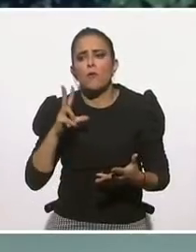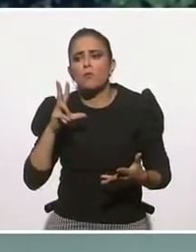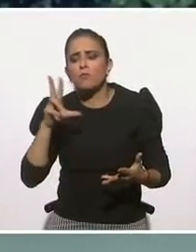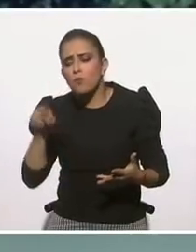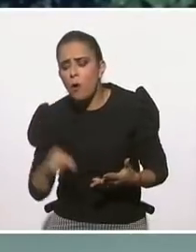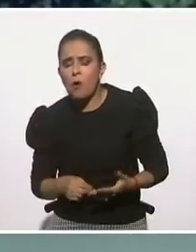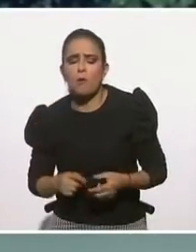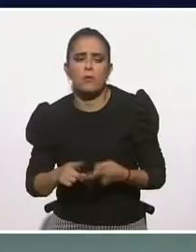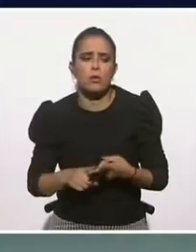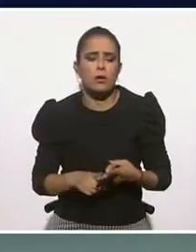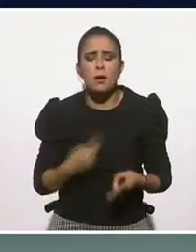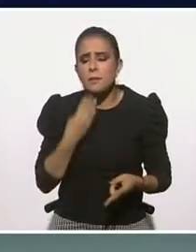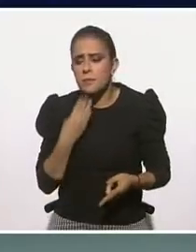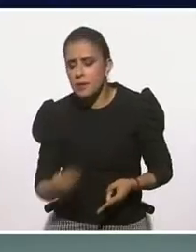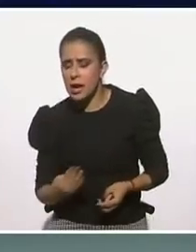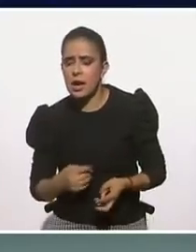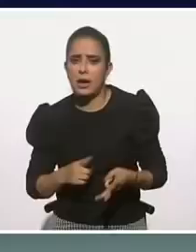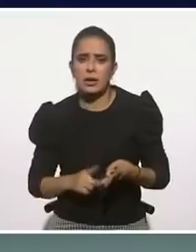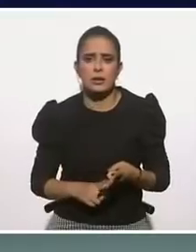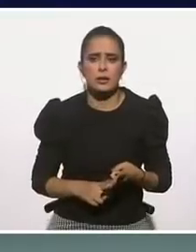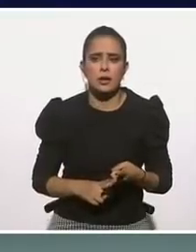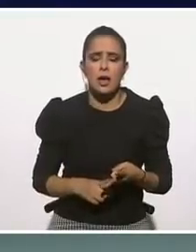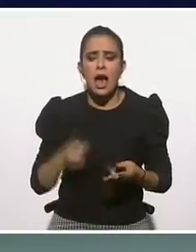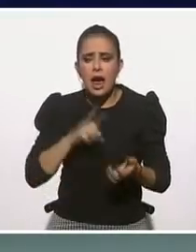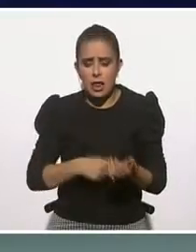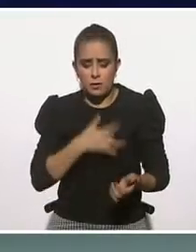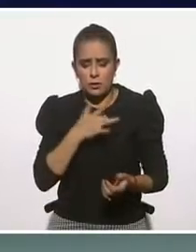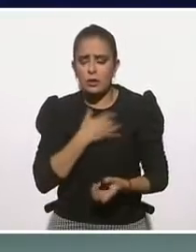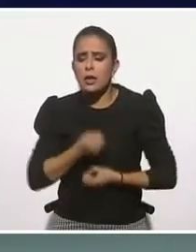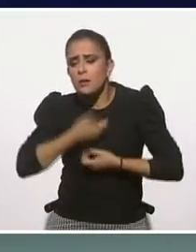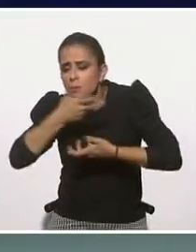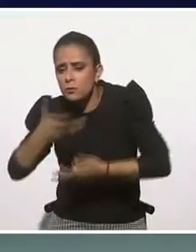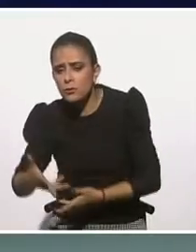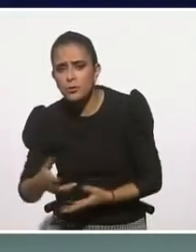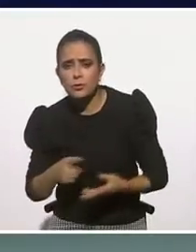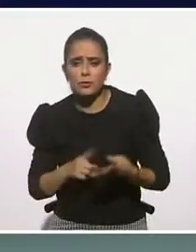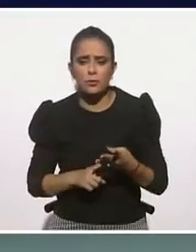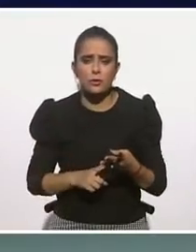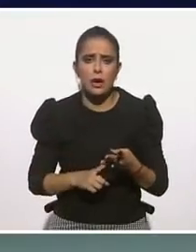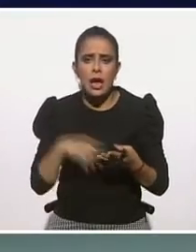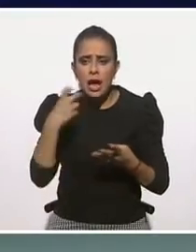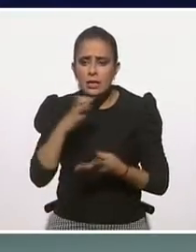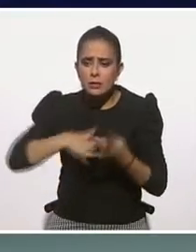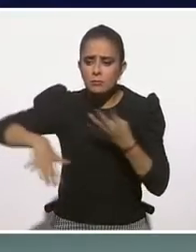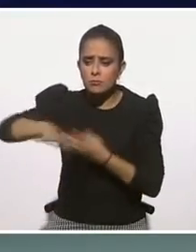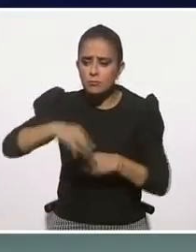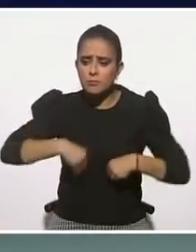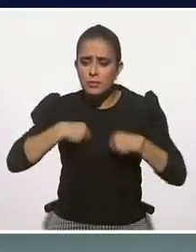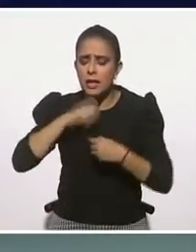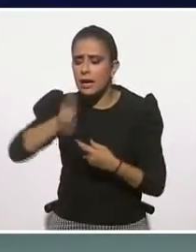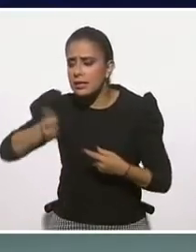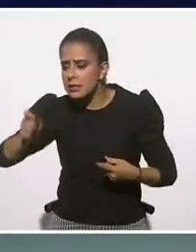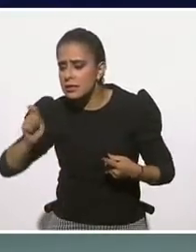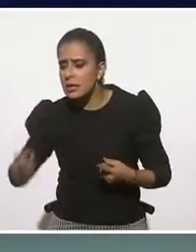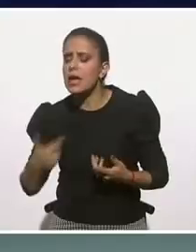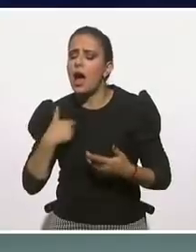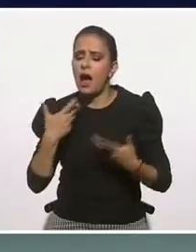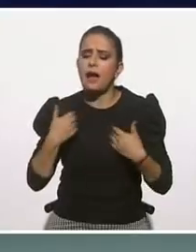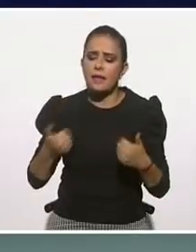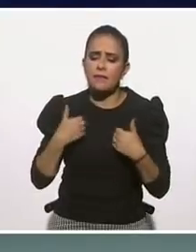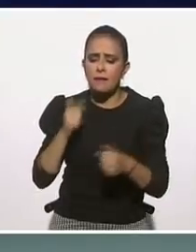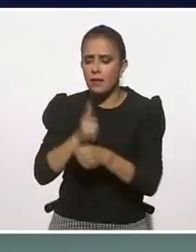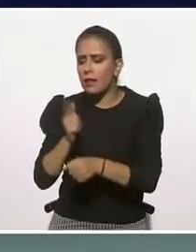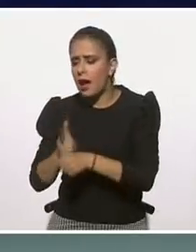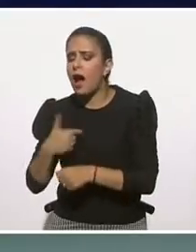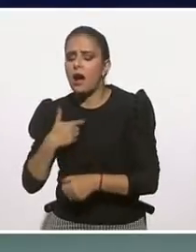bien, ese hablar de las cosas que nos inquietan, y empezar a relacionarnos con el escenario real. El punto es que en muchas ocasiones